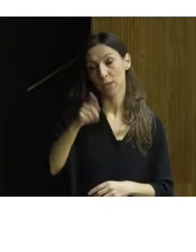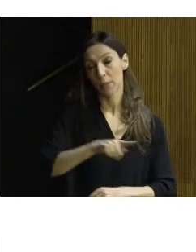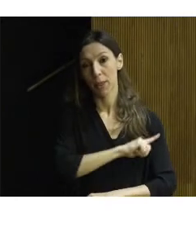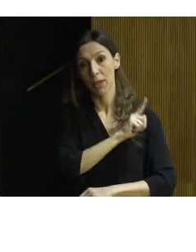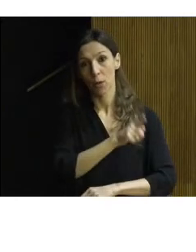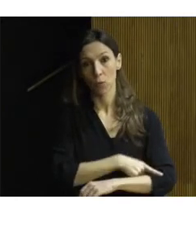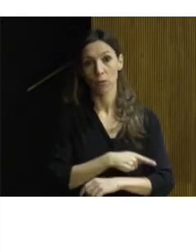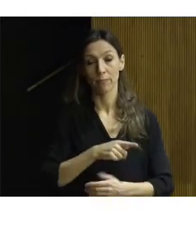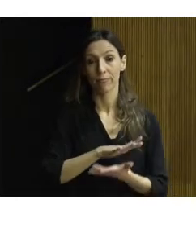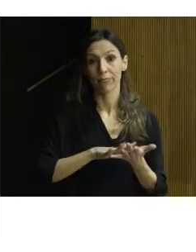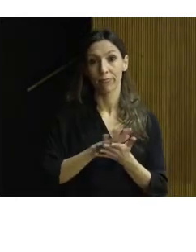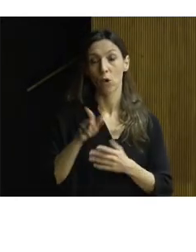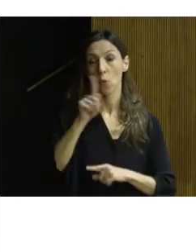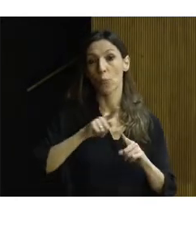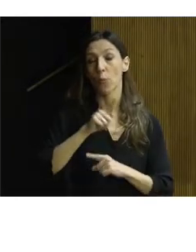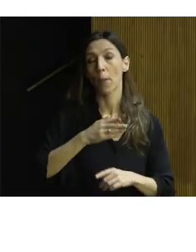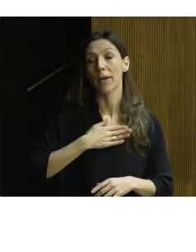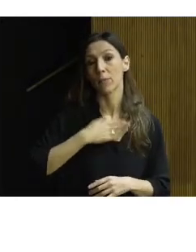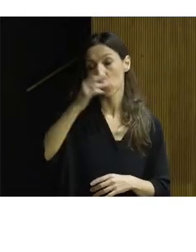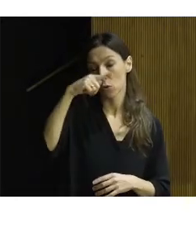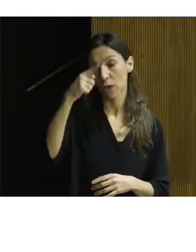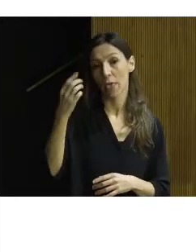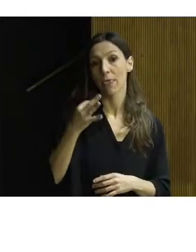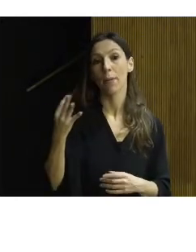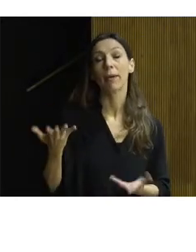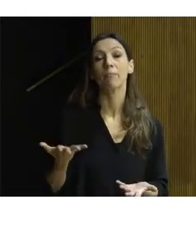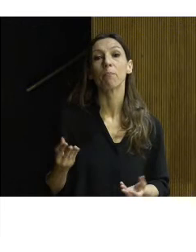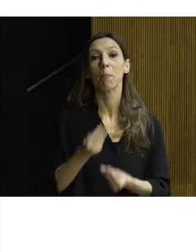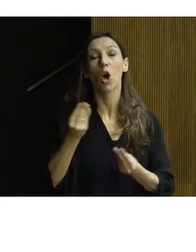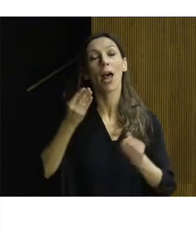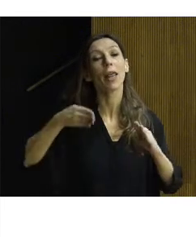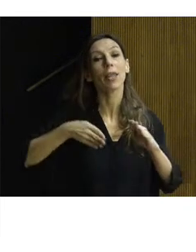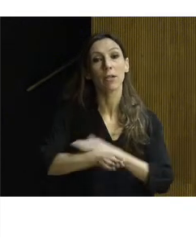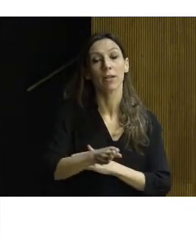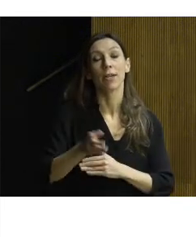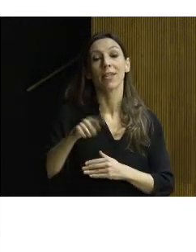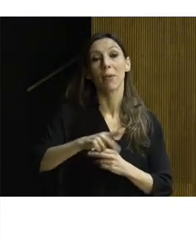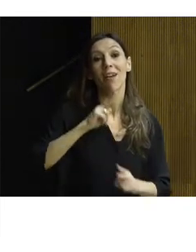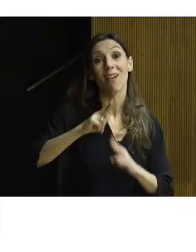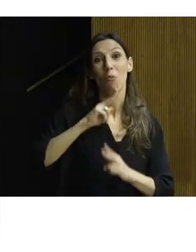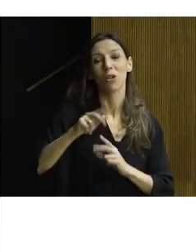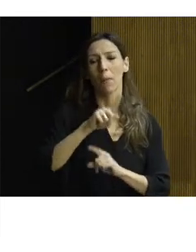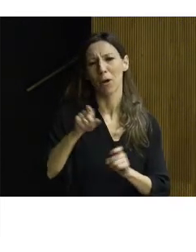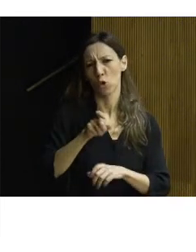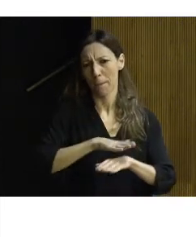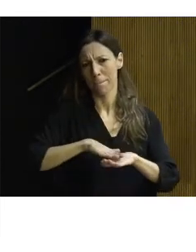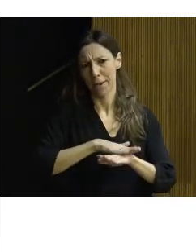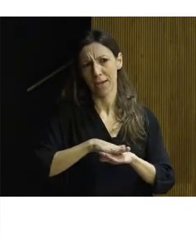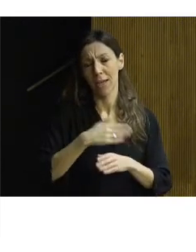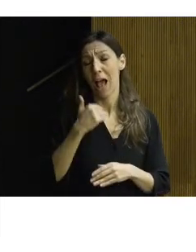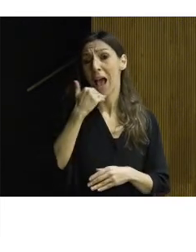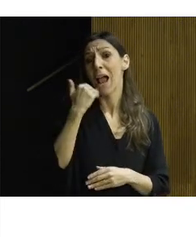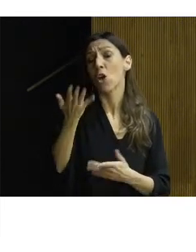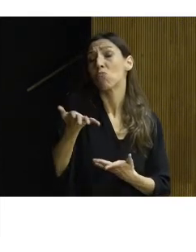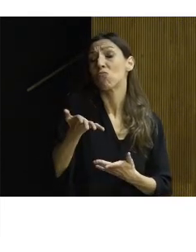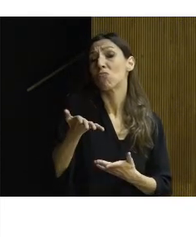problema de la protección del patrimonio cultural al que debemos mejorar su accesibilidad. Les daré algunas respuestas a preguntas básicas, unas pinceladas de legislación